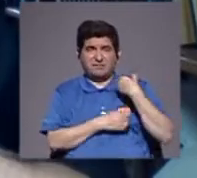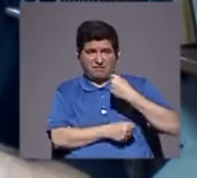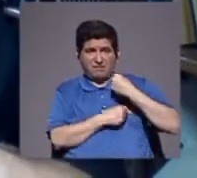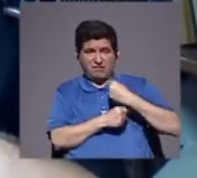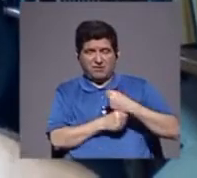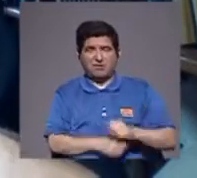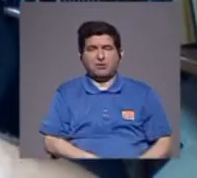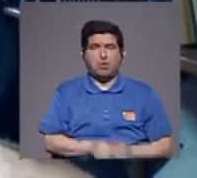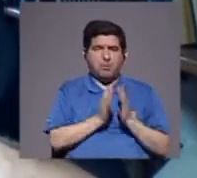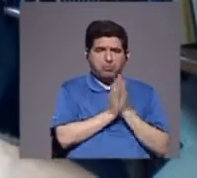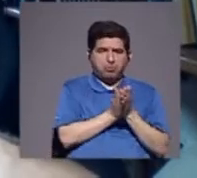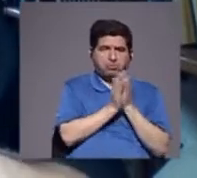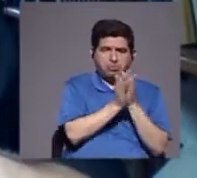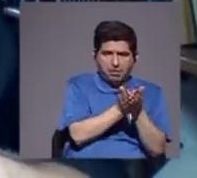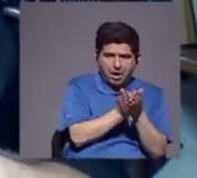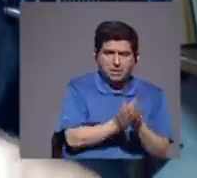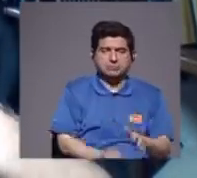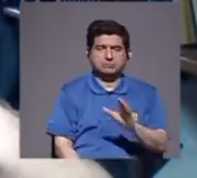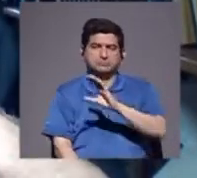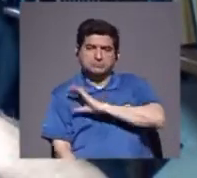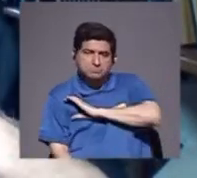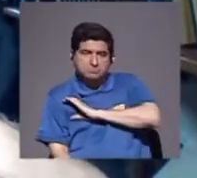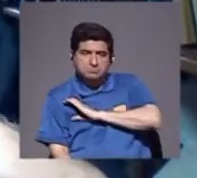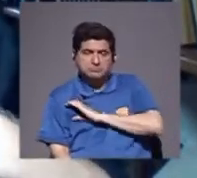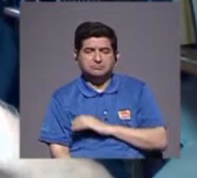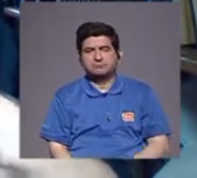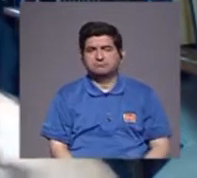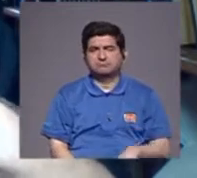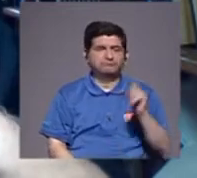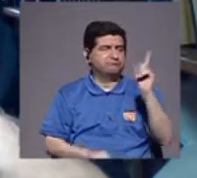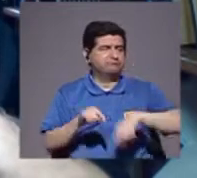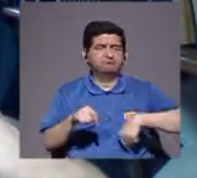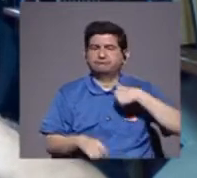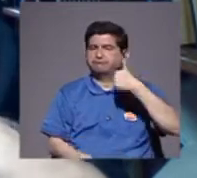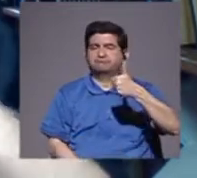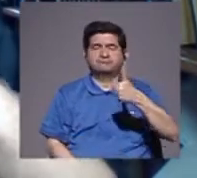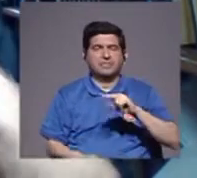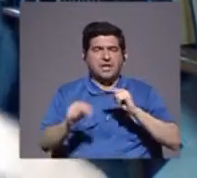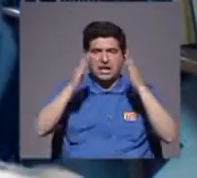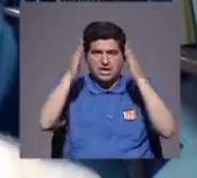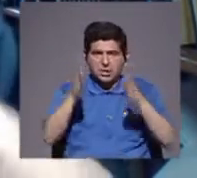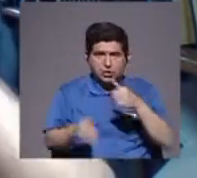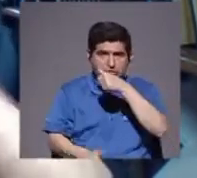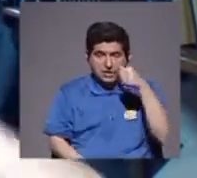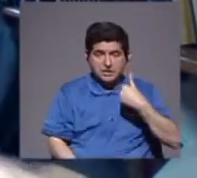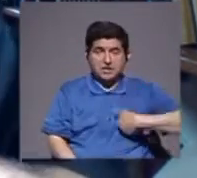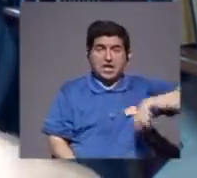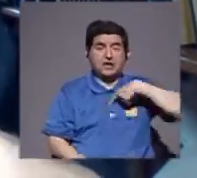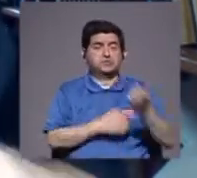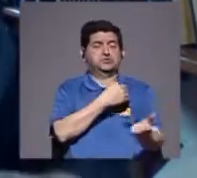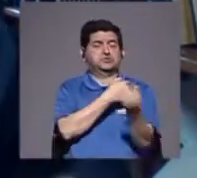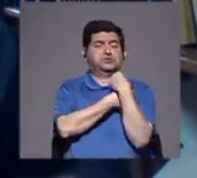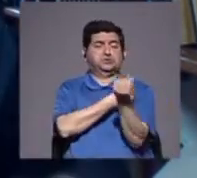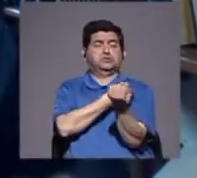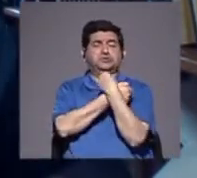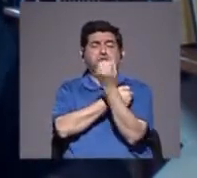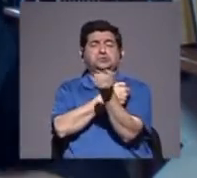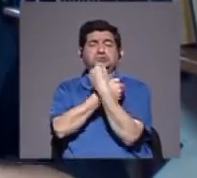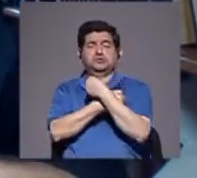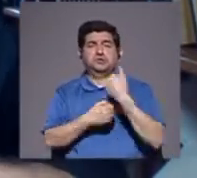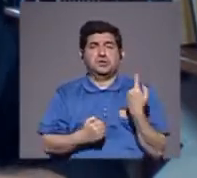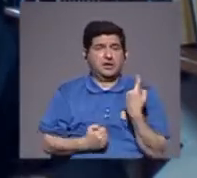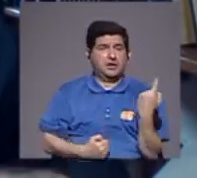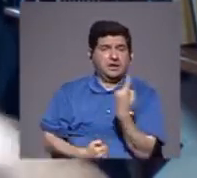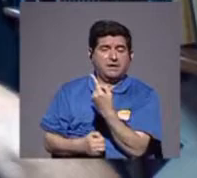utilizamos marinas, si utilizamos policía, no vamos a ganar, los narcotraficantes, nos han ganado, en cada uno, de los aspectos,